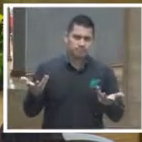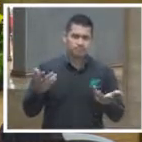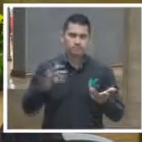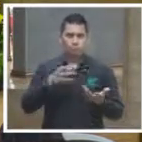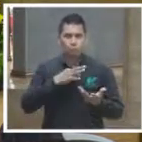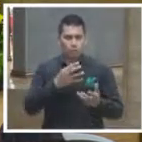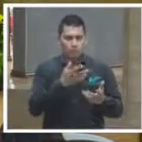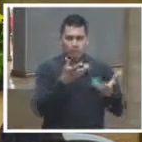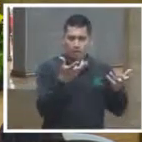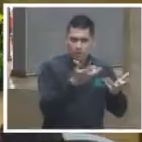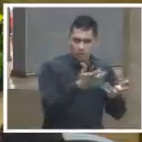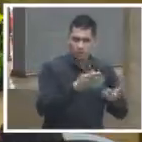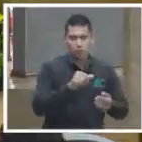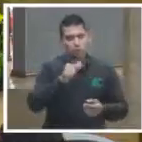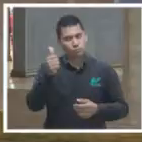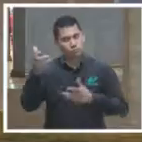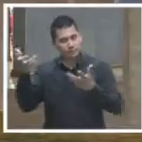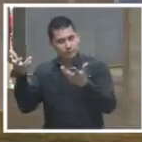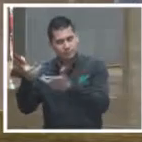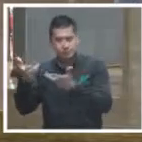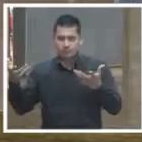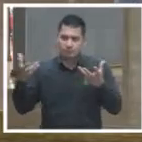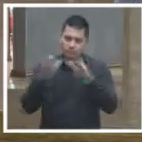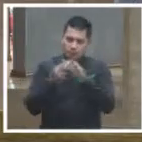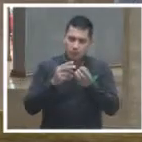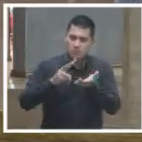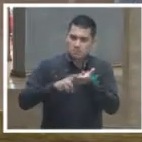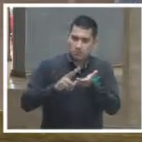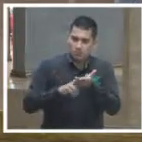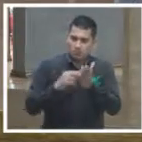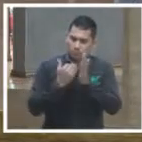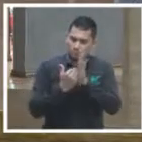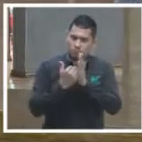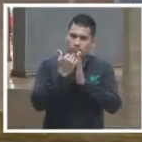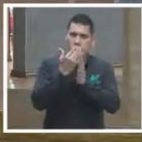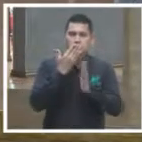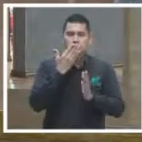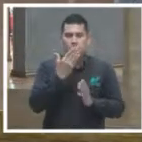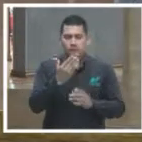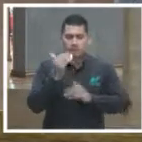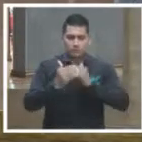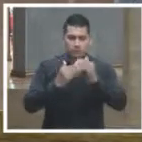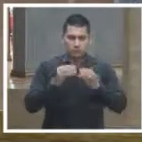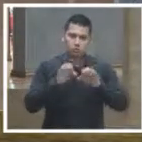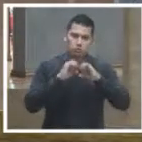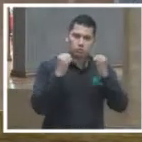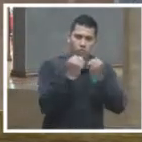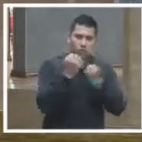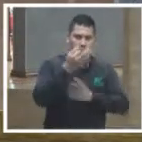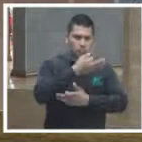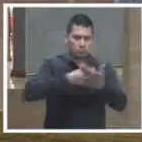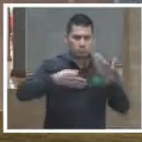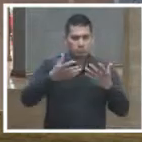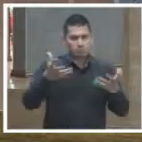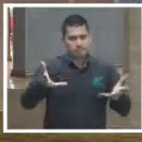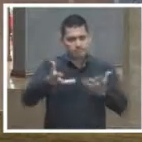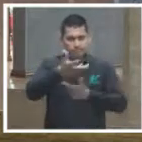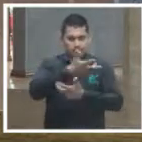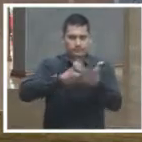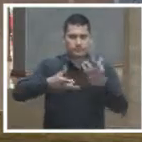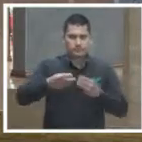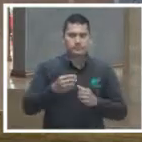ejerce para aspirar a los valores democráticos que como sociedad pues compartimos